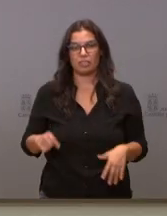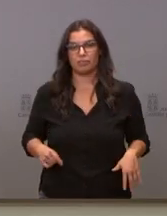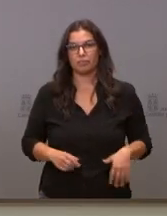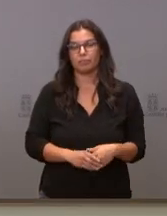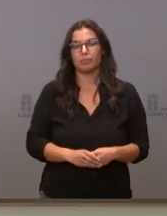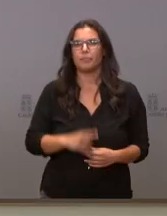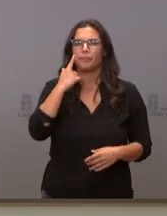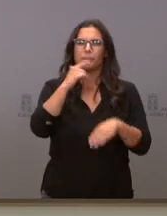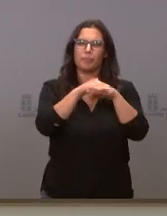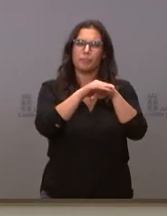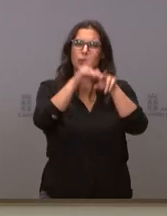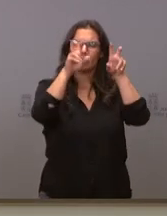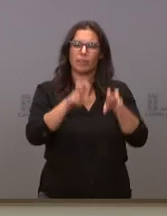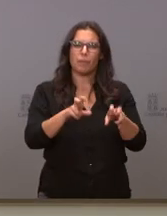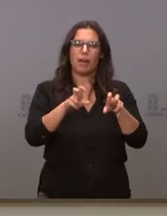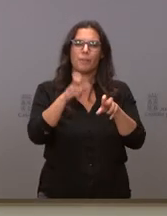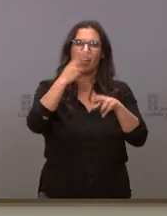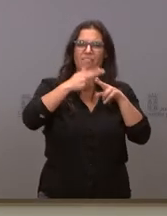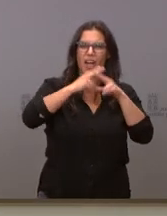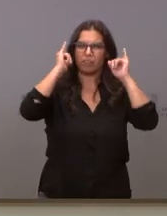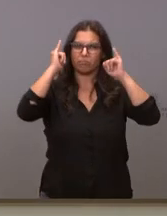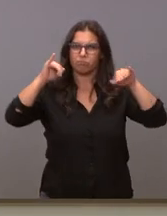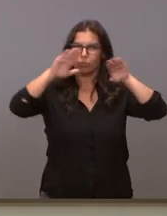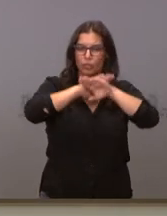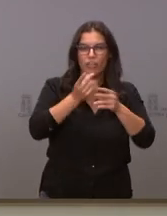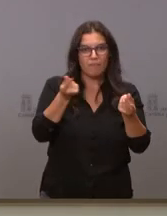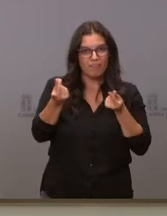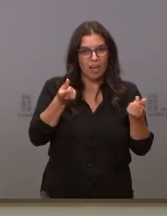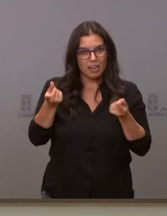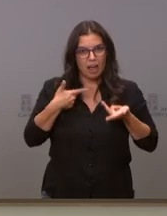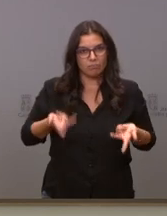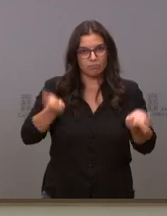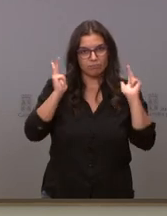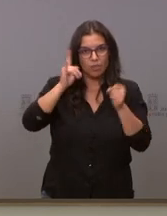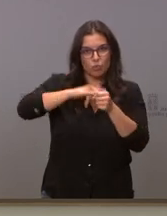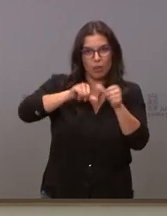perdón sobre el ocio nocturno se va a poder bailar en las discotecas a partir de lunes